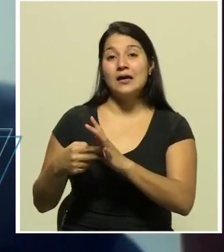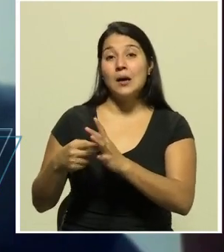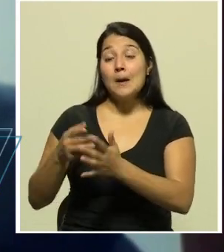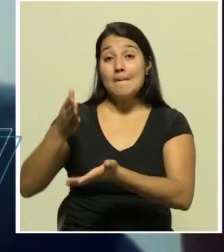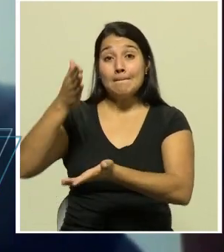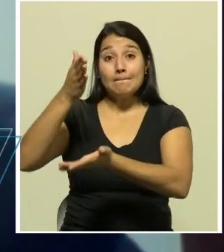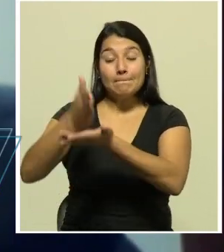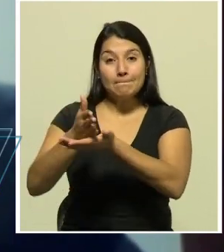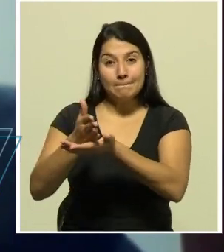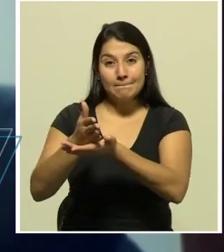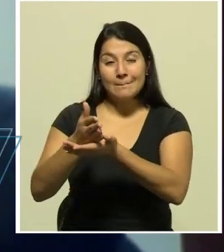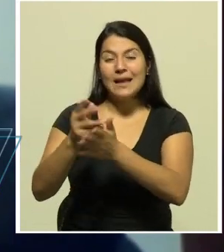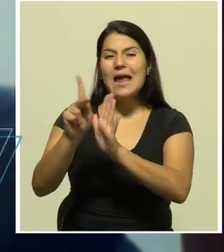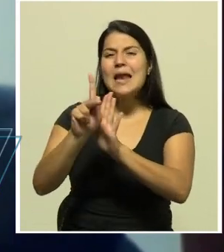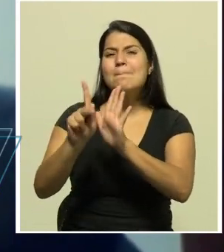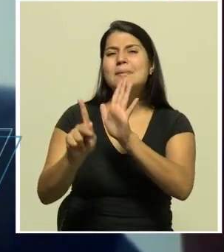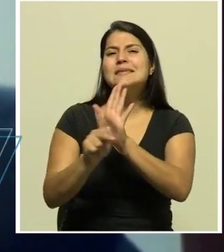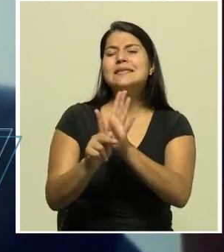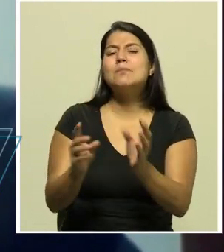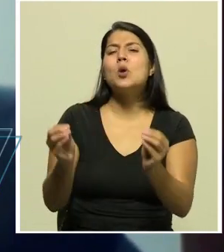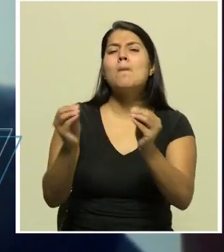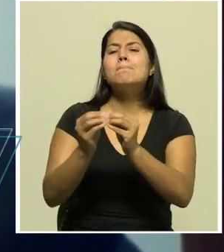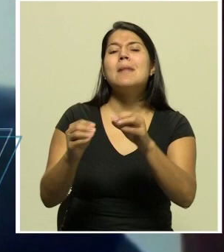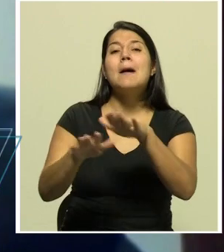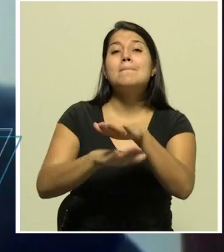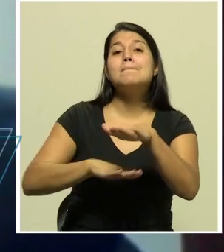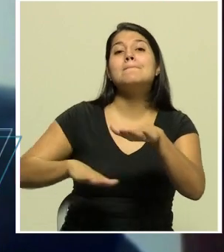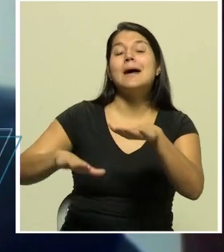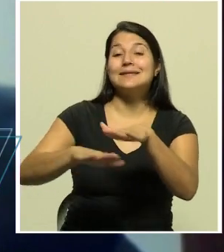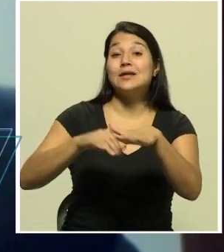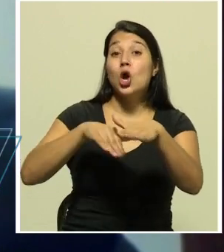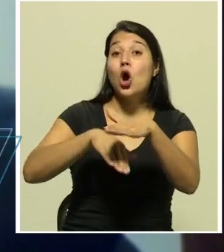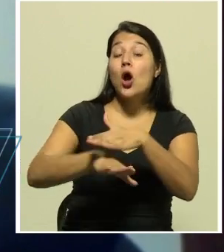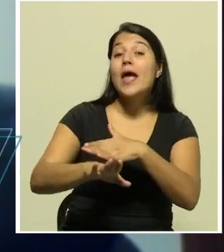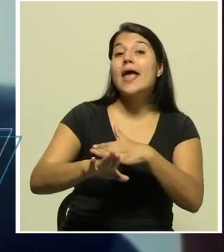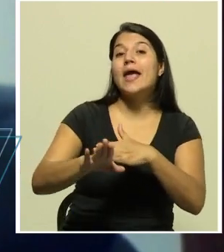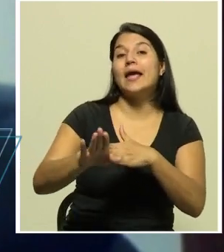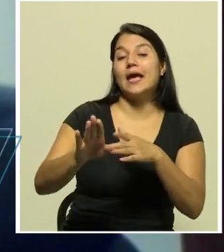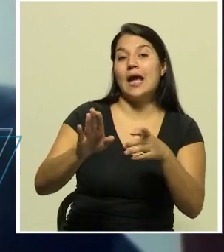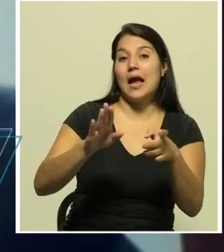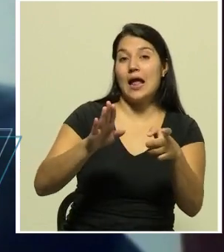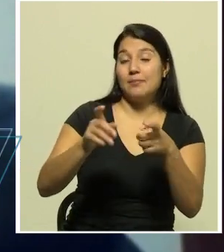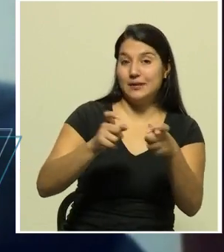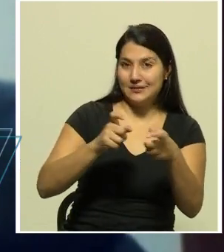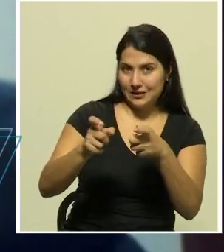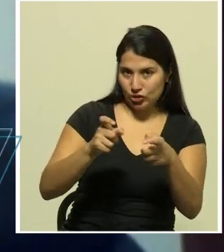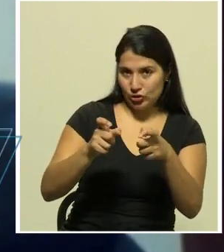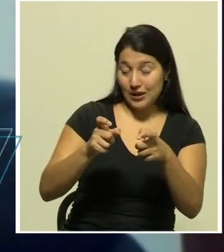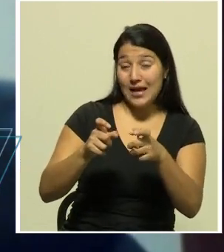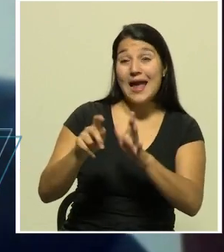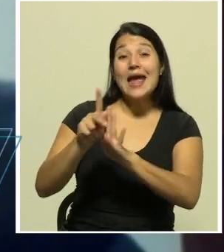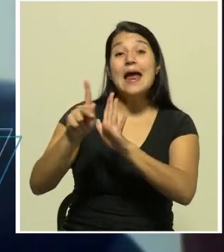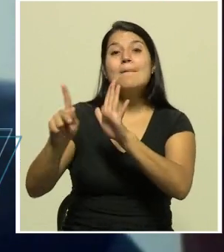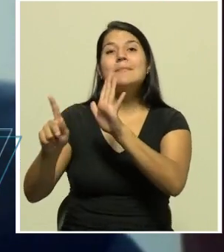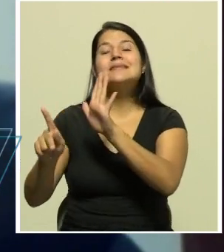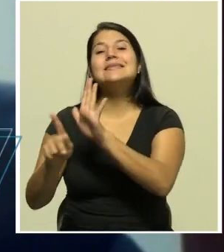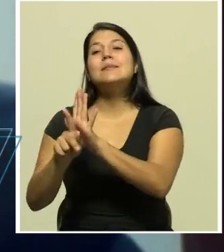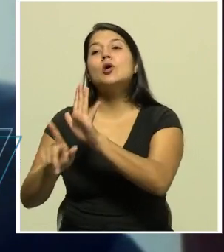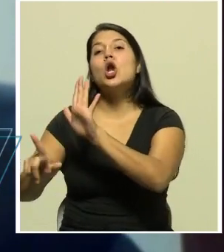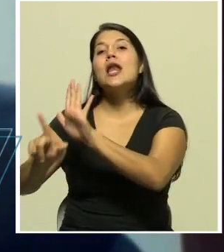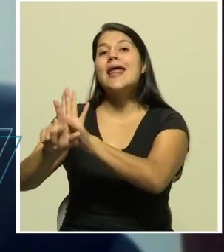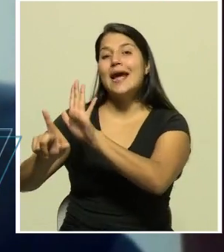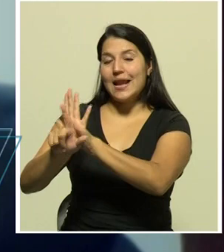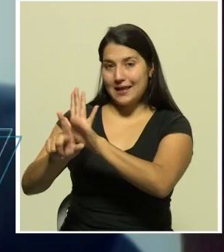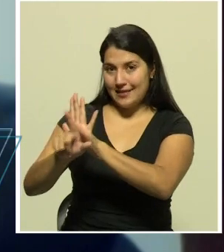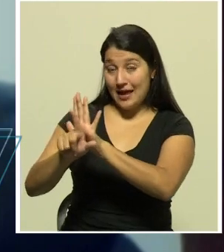principios más básicos del derecho administrativo, que es el principio de legalidad presupuestaria. El artículo 180 de